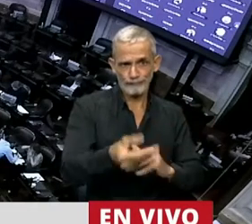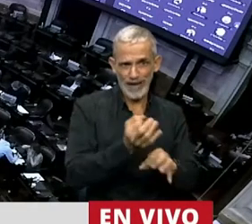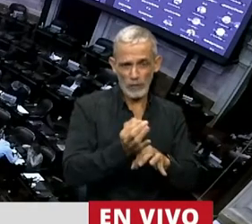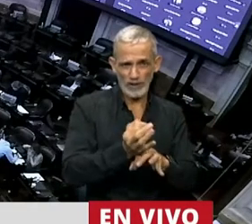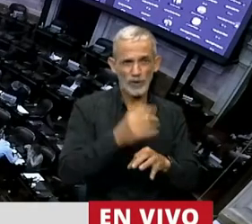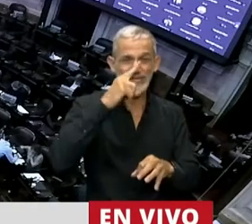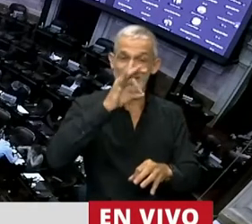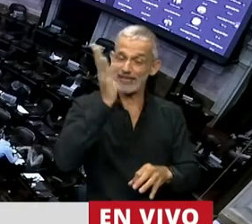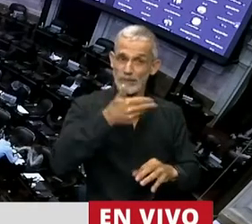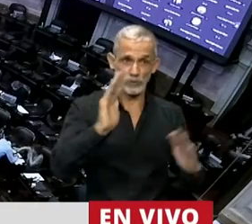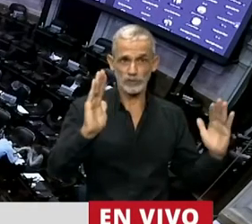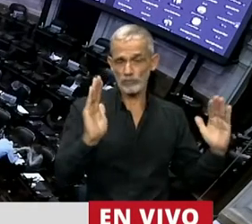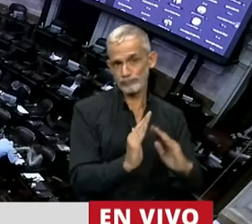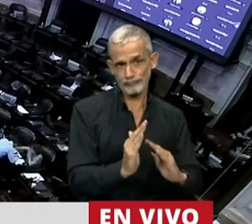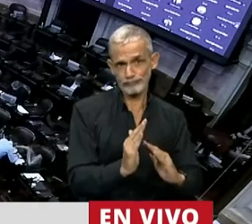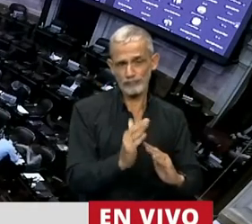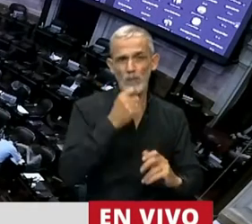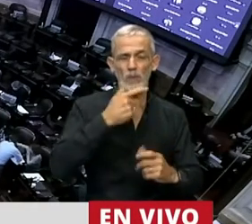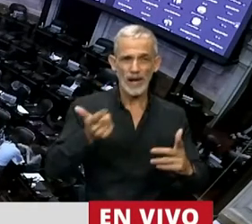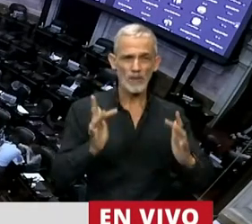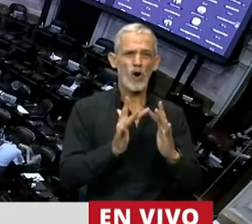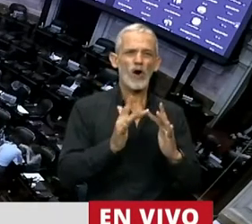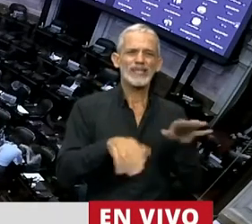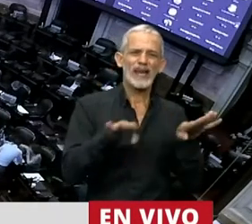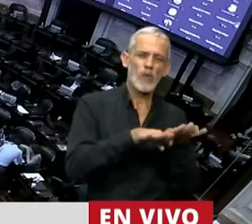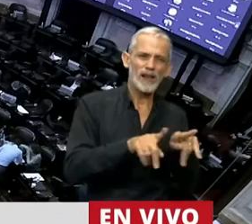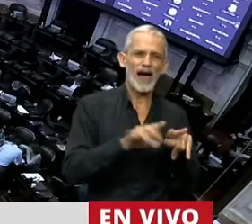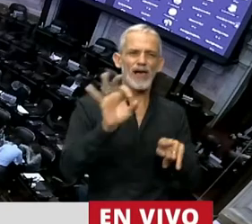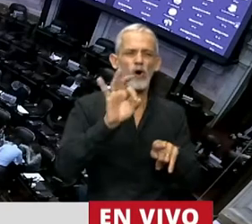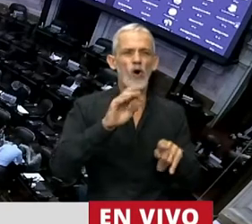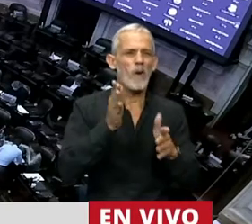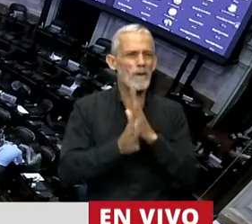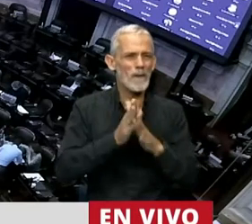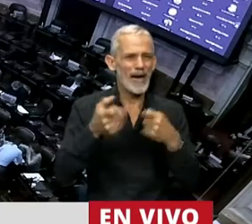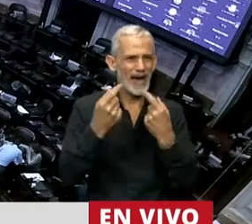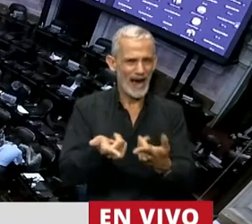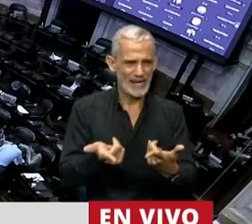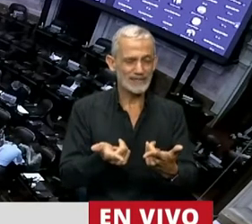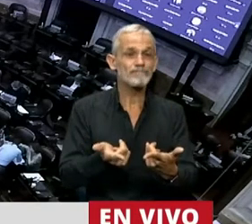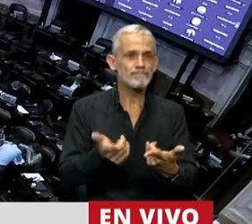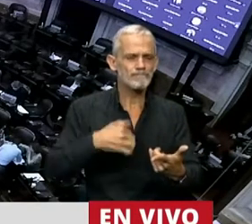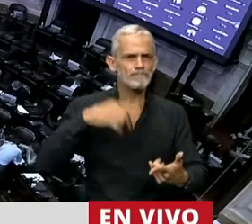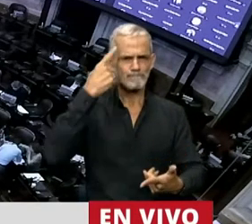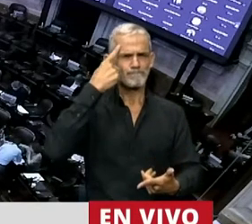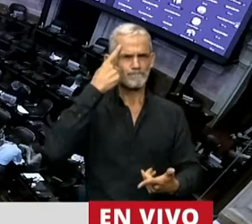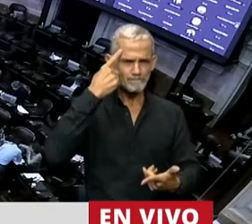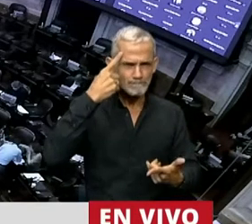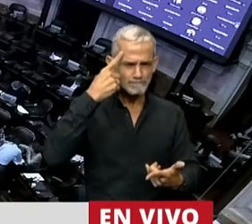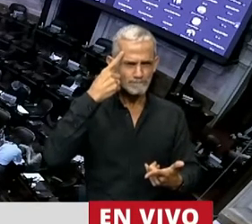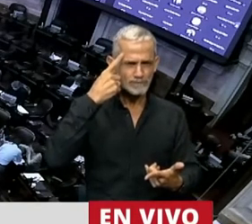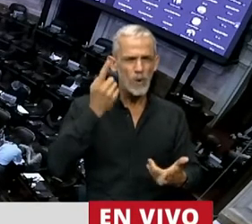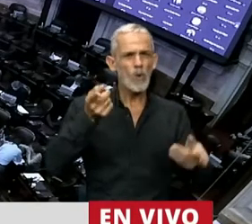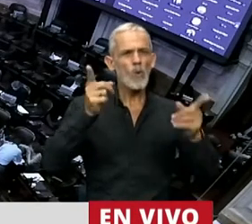más del 70%, por ejemplo, en Conecta de Igualdad o en BECAS. La pregunta que nos hacemos es el